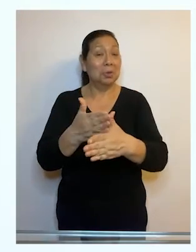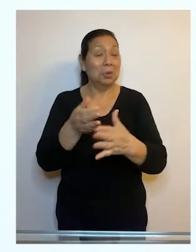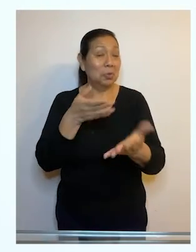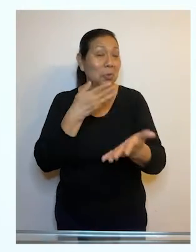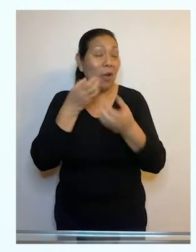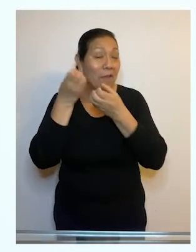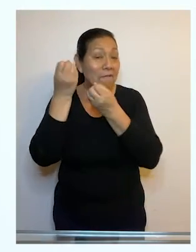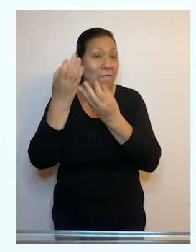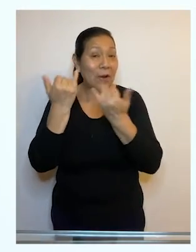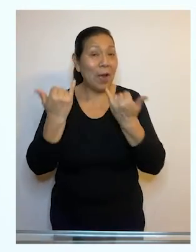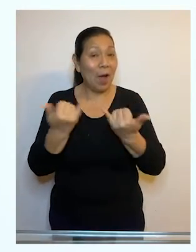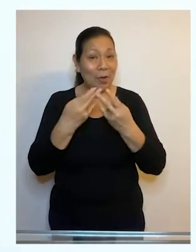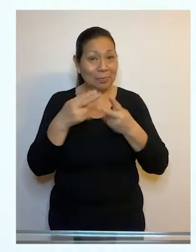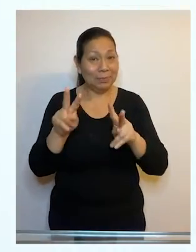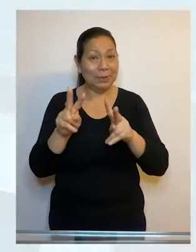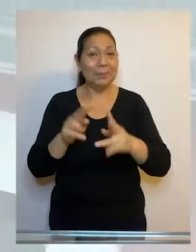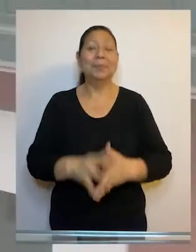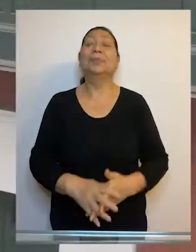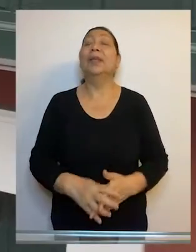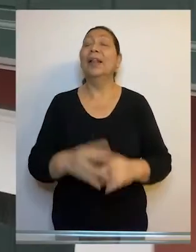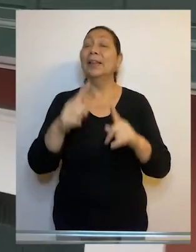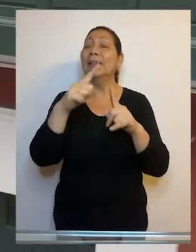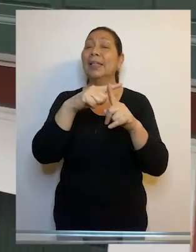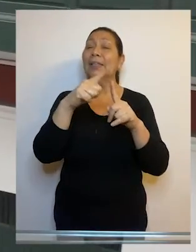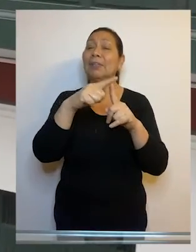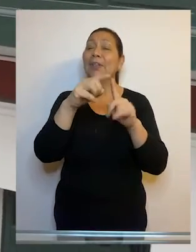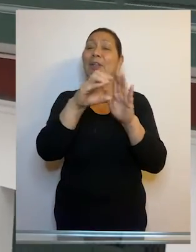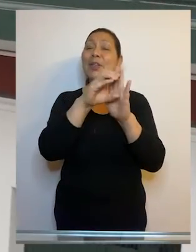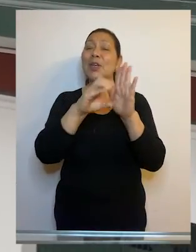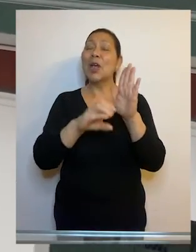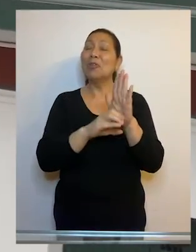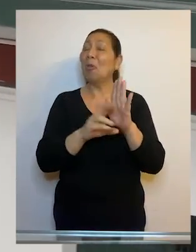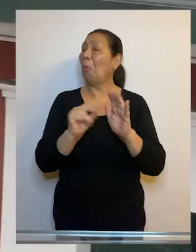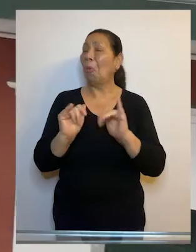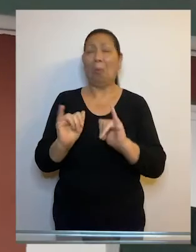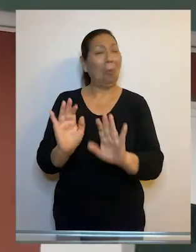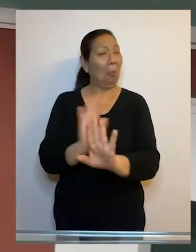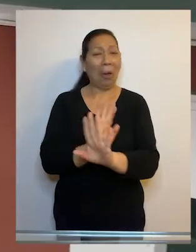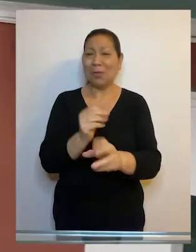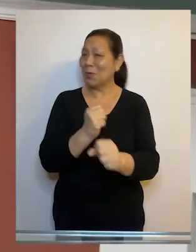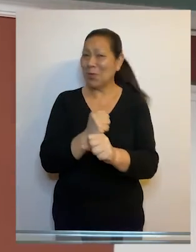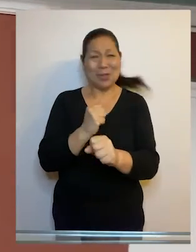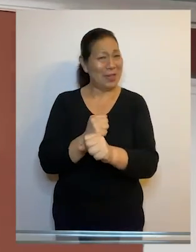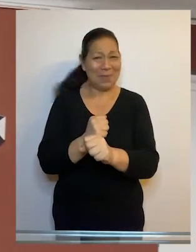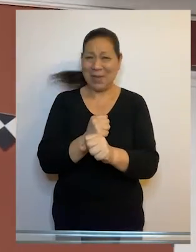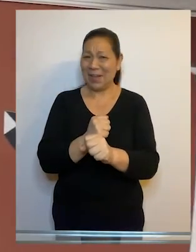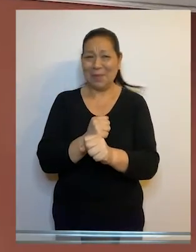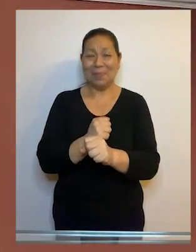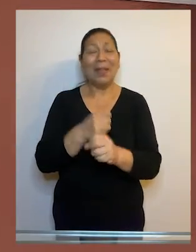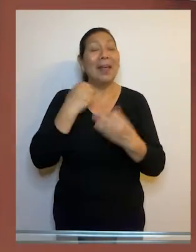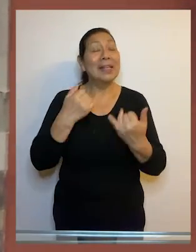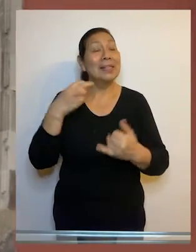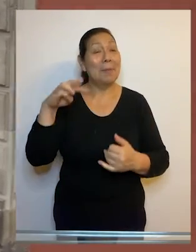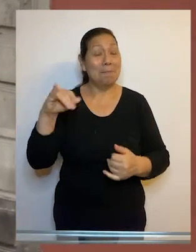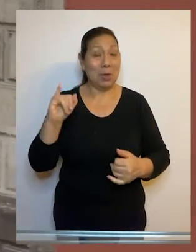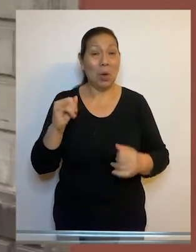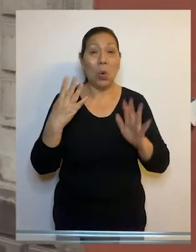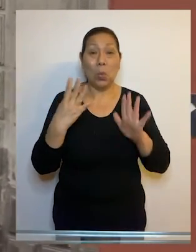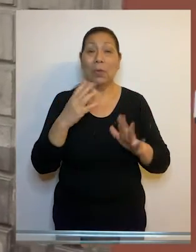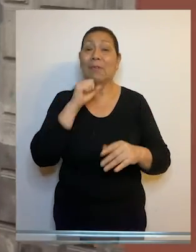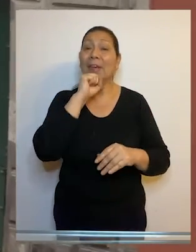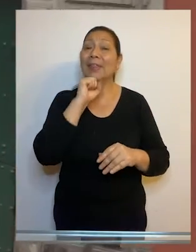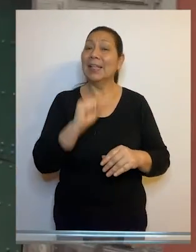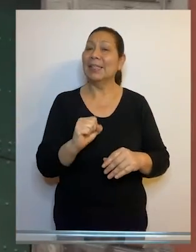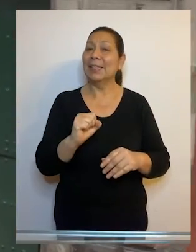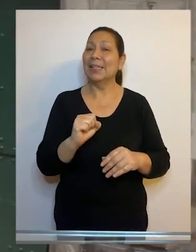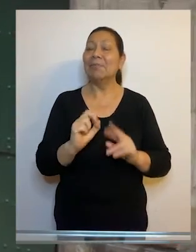Compartimos toda la información enseguida. El Tribunal Constitucional no se detiene en su labor jurisdiccional y este miércoles